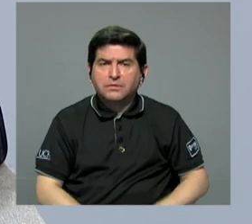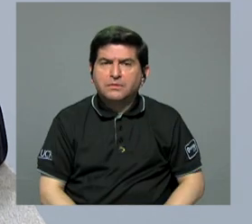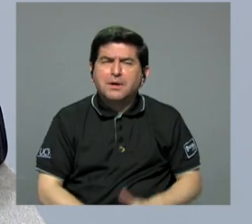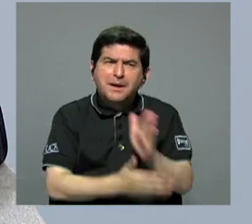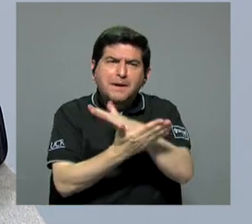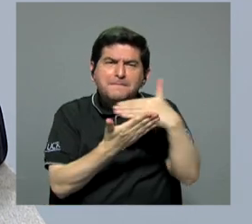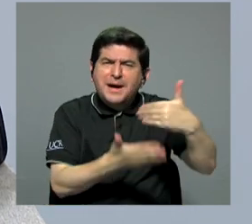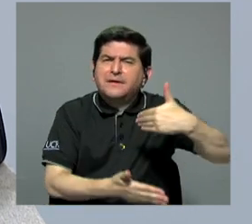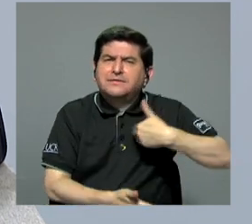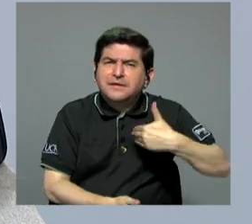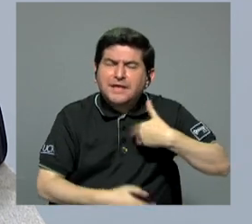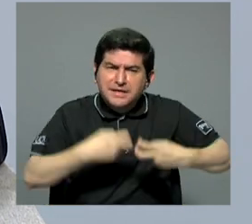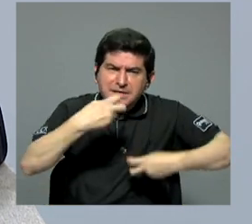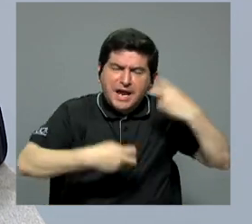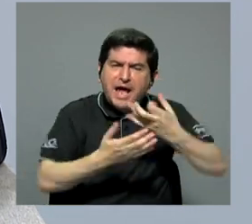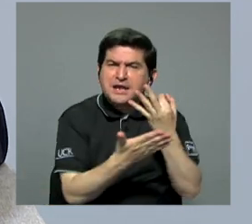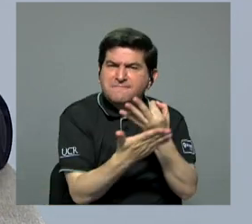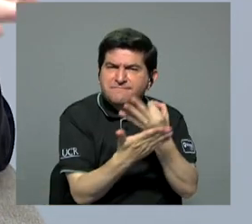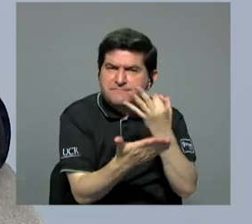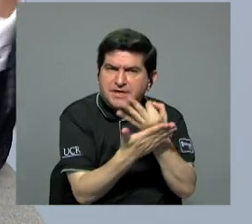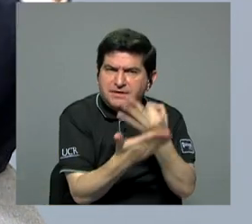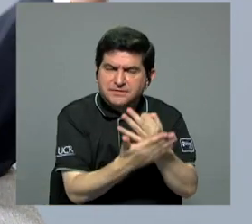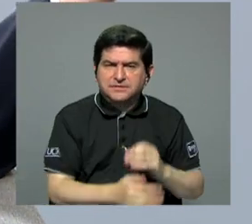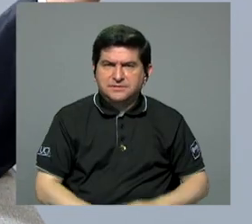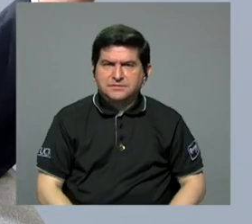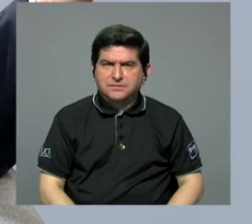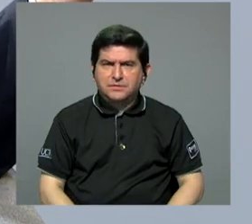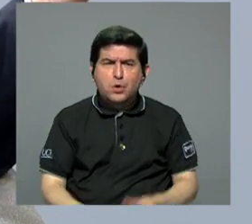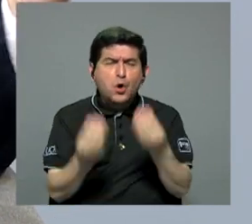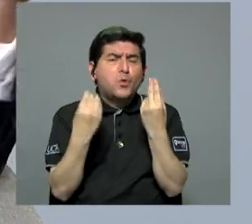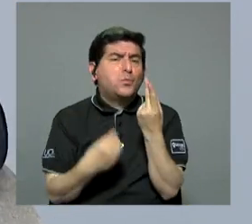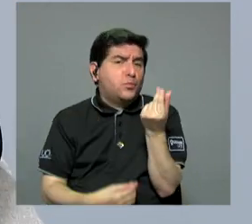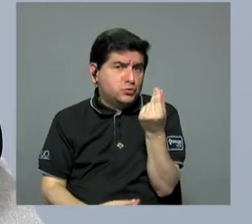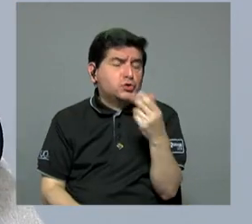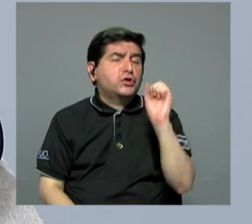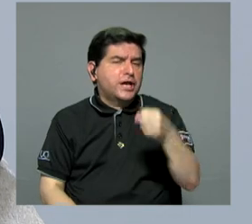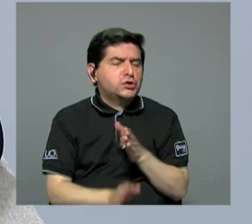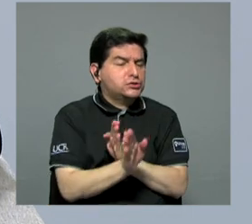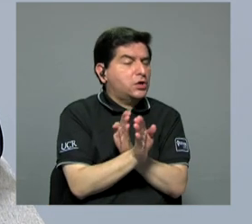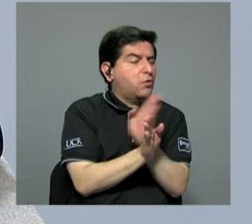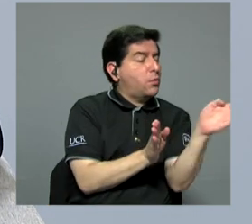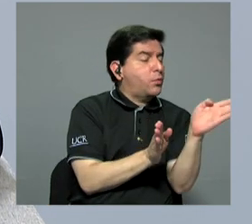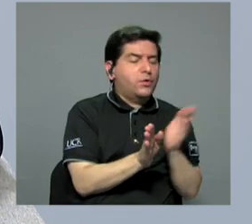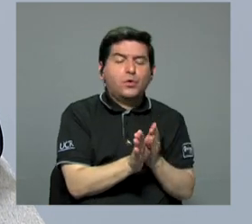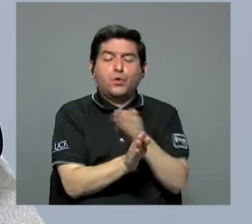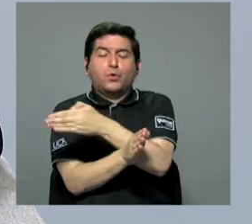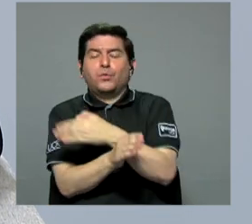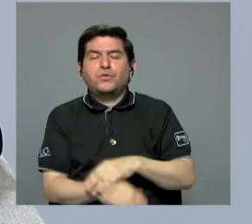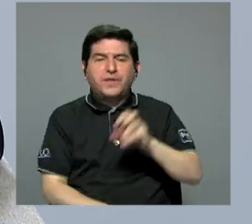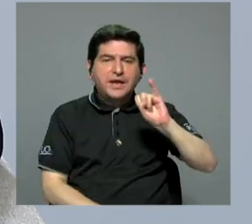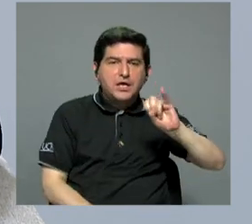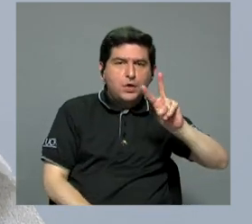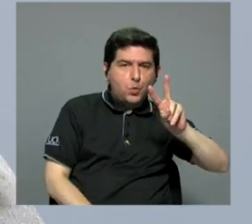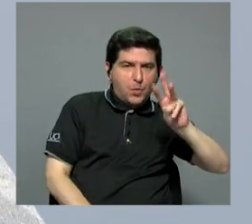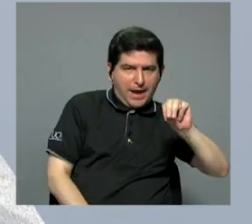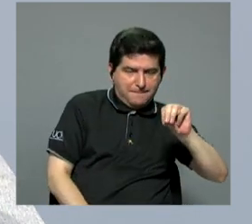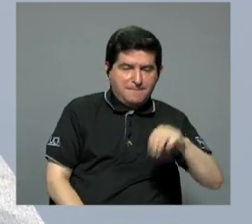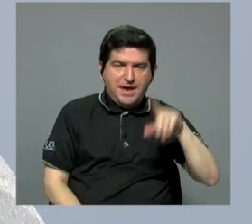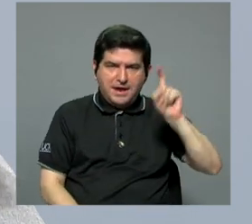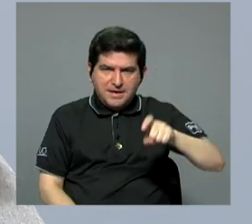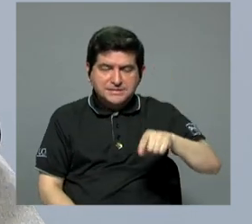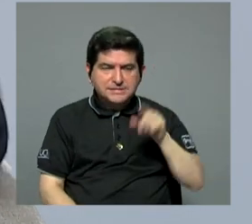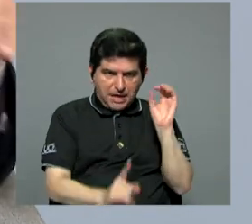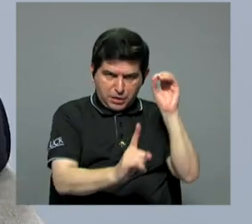es parte de lo que tiene en problemas de financiamiento. Efectivamente, muchos dineros se han desviado de la invalidez, vejez y muerte, que